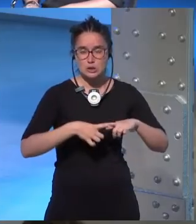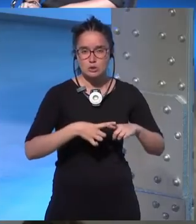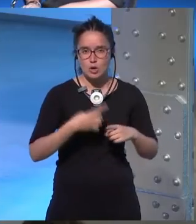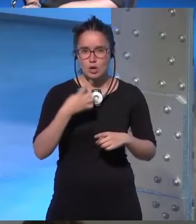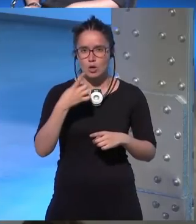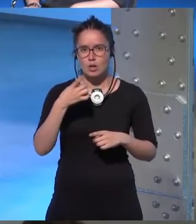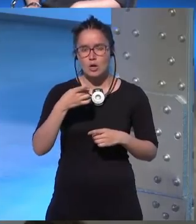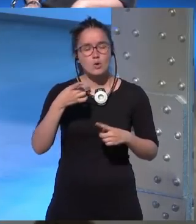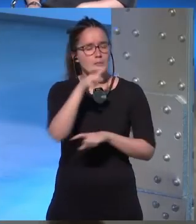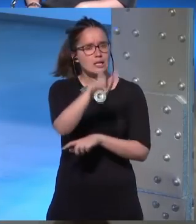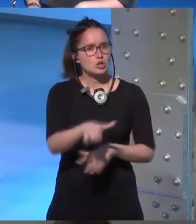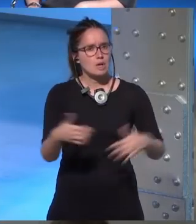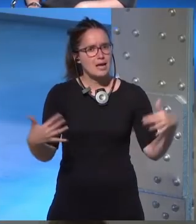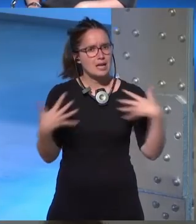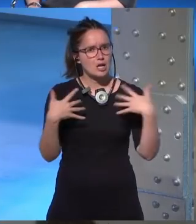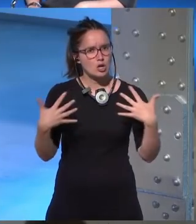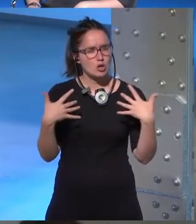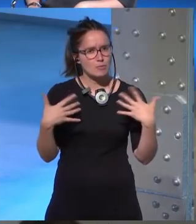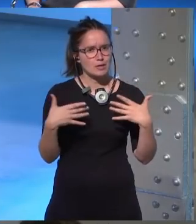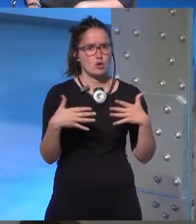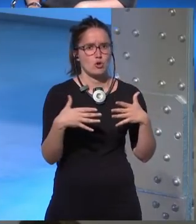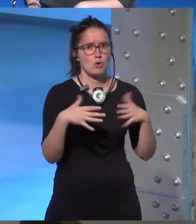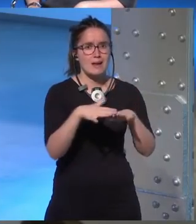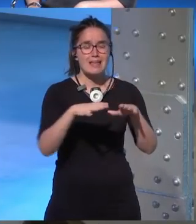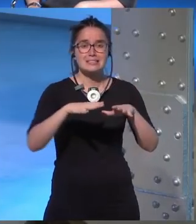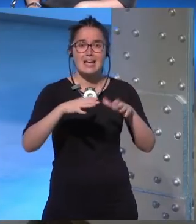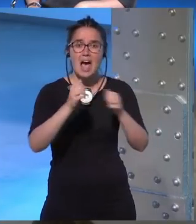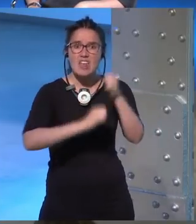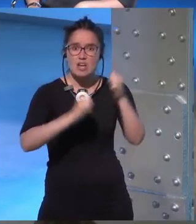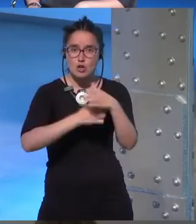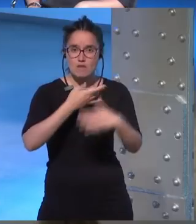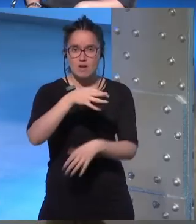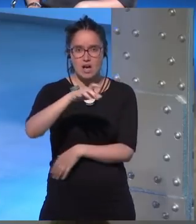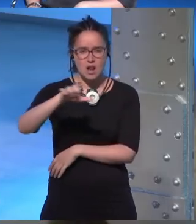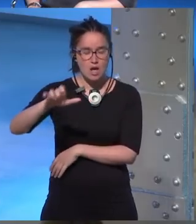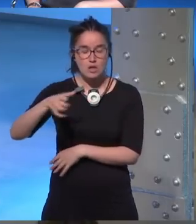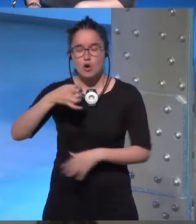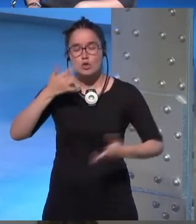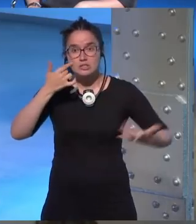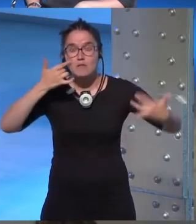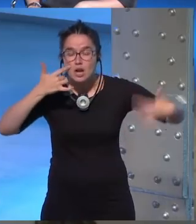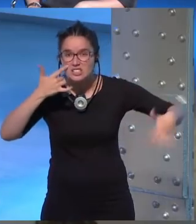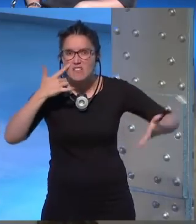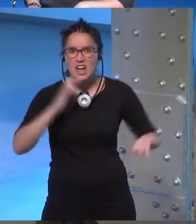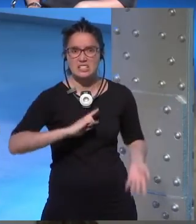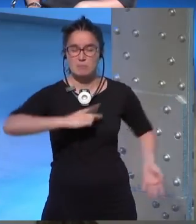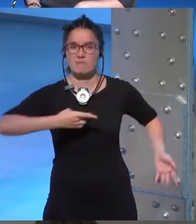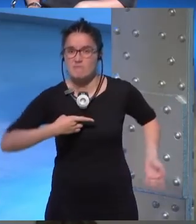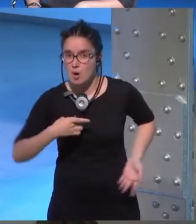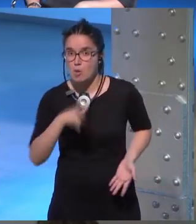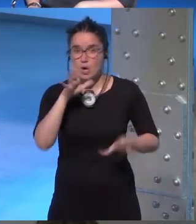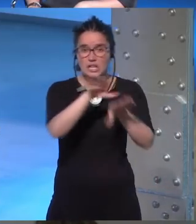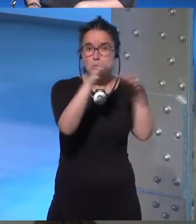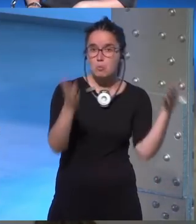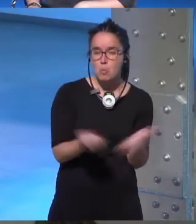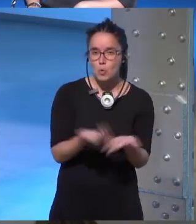me recomendó Playas de Acero de Barley y era oh ya verás cambia de sexo porque es un mundo